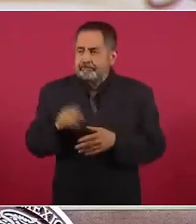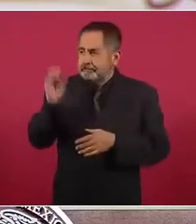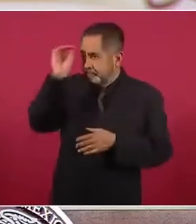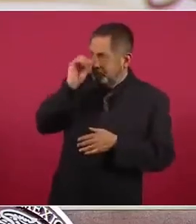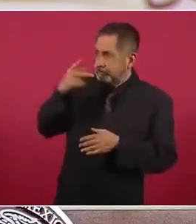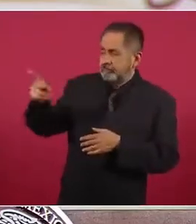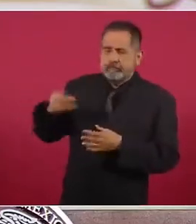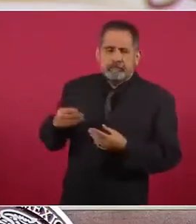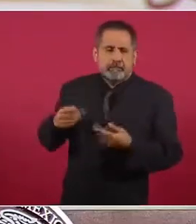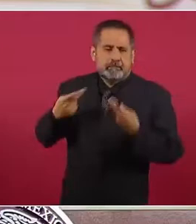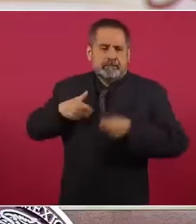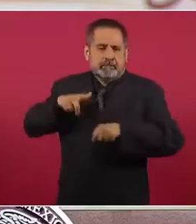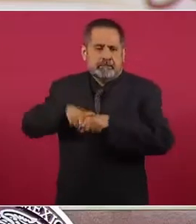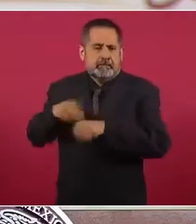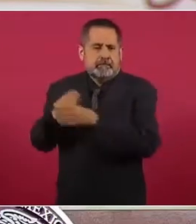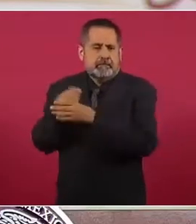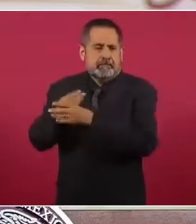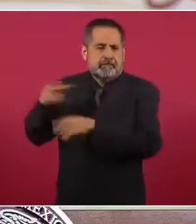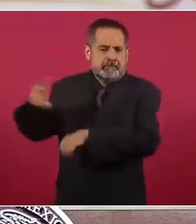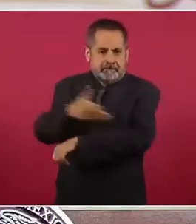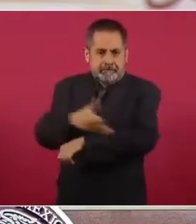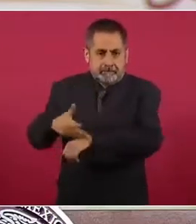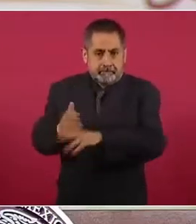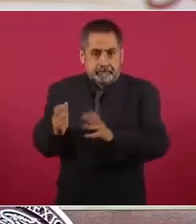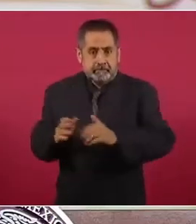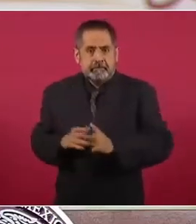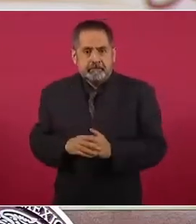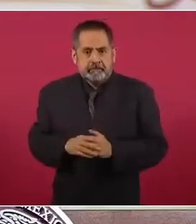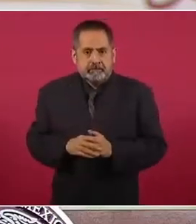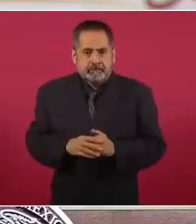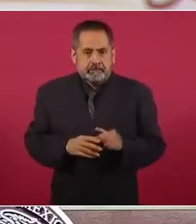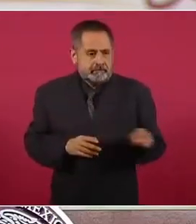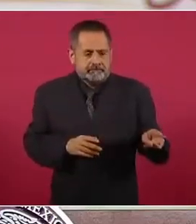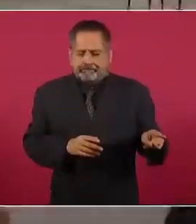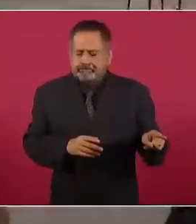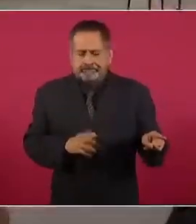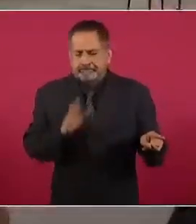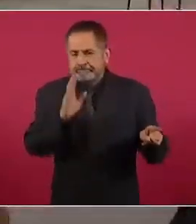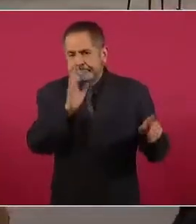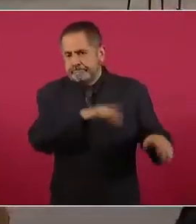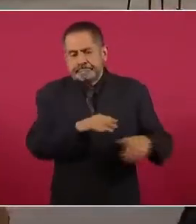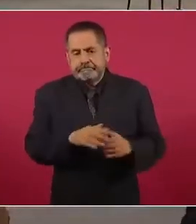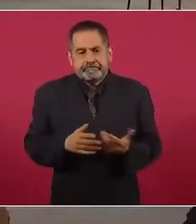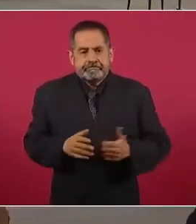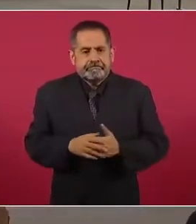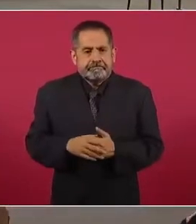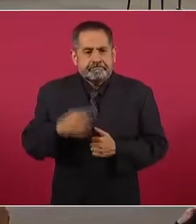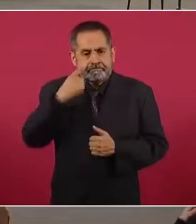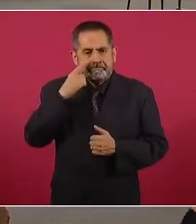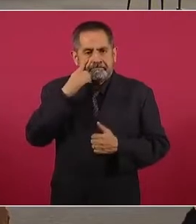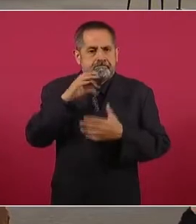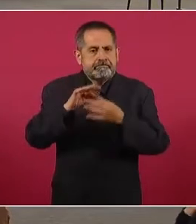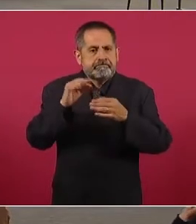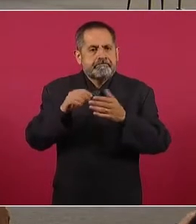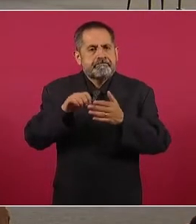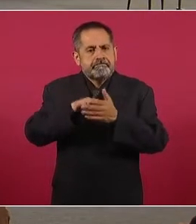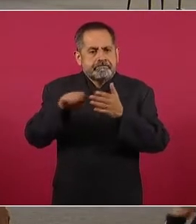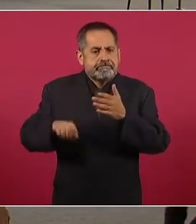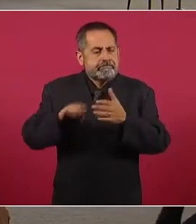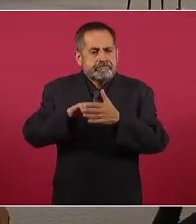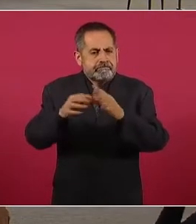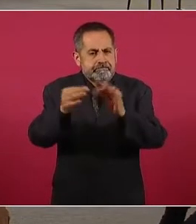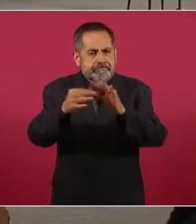presidente y su familia. Bueno, este señor es una joyita. Pero vamos a ver unos ejemplos. Dice,